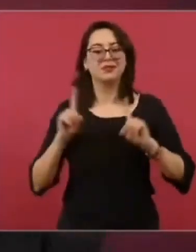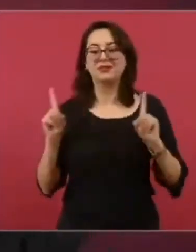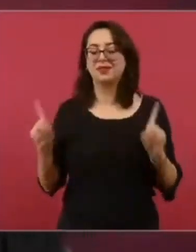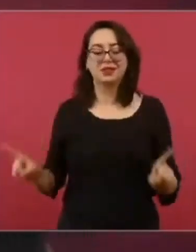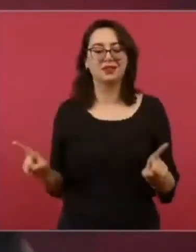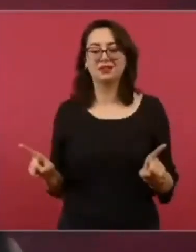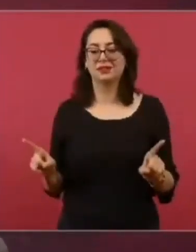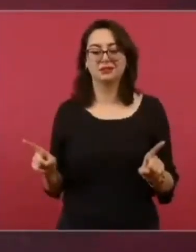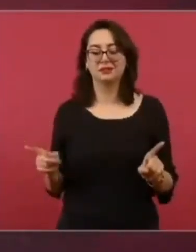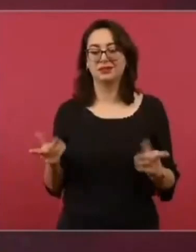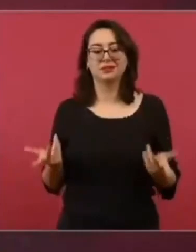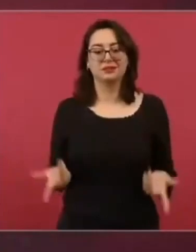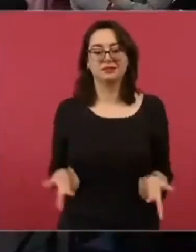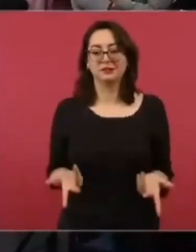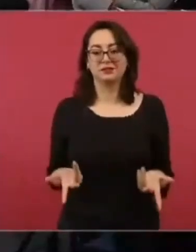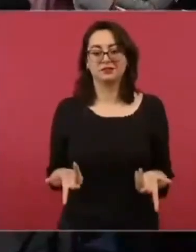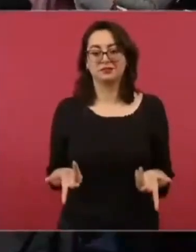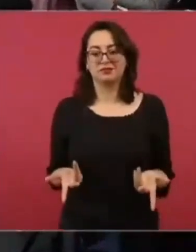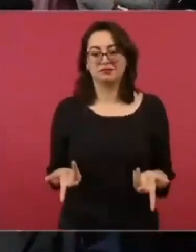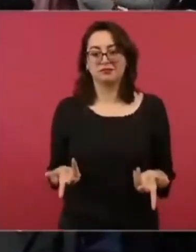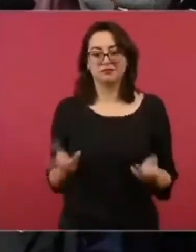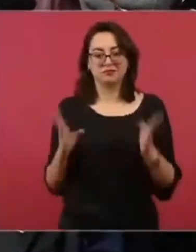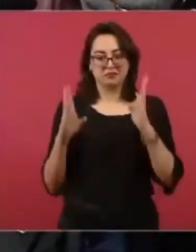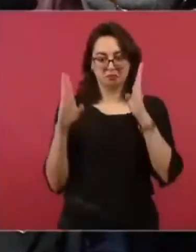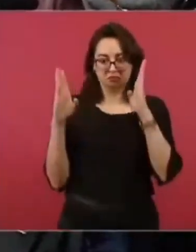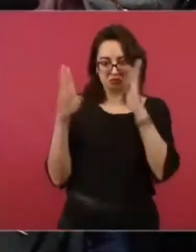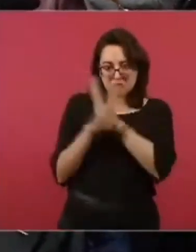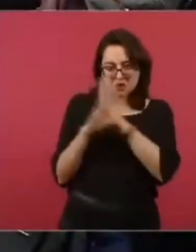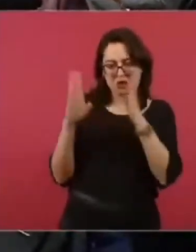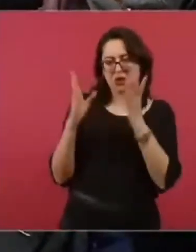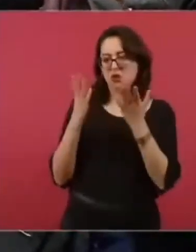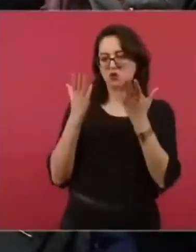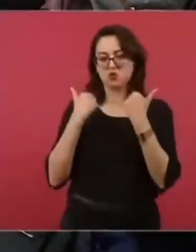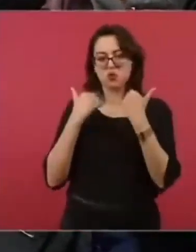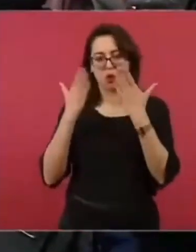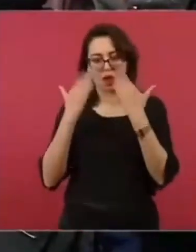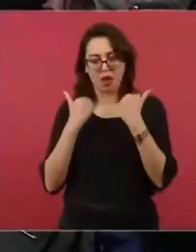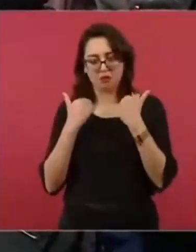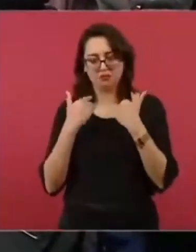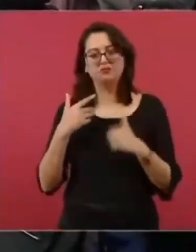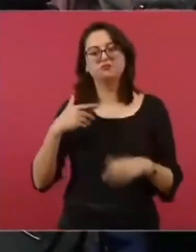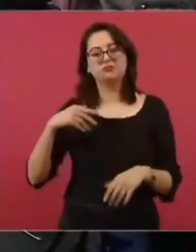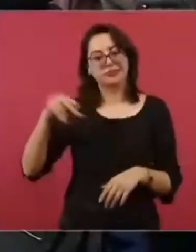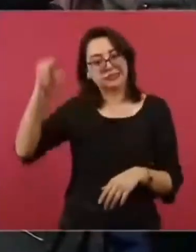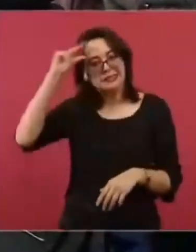ya ahora no hay espionaje, pero sí hay inteligencia. Aquí en Palacio.